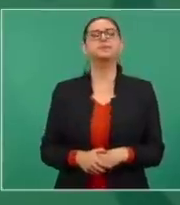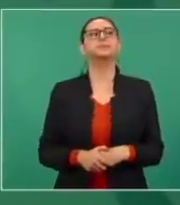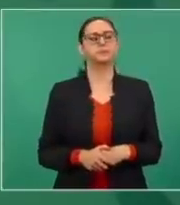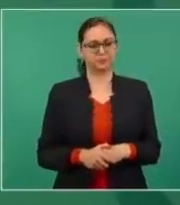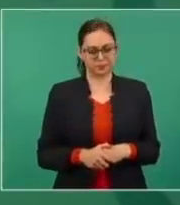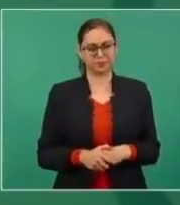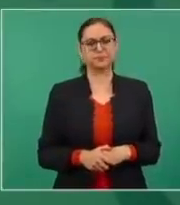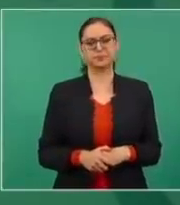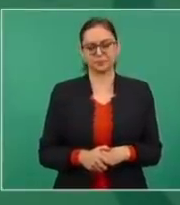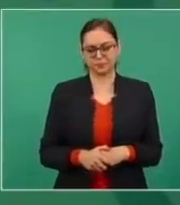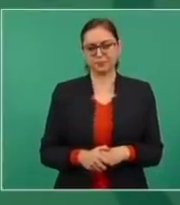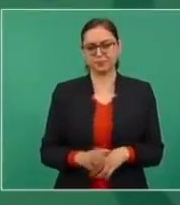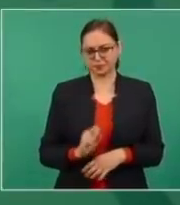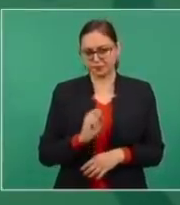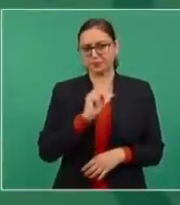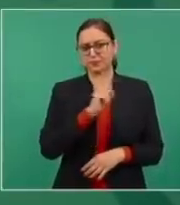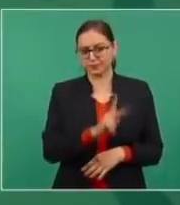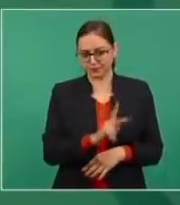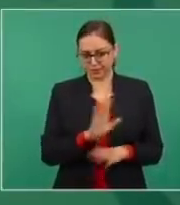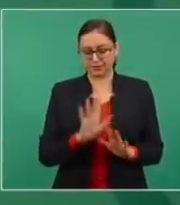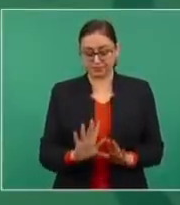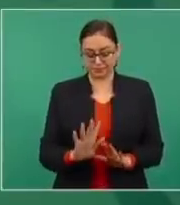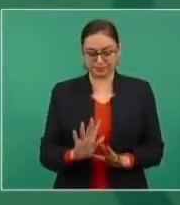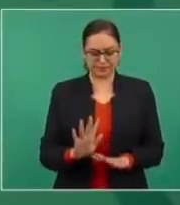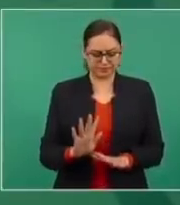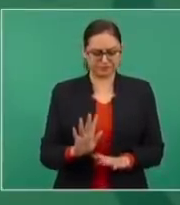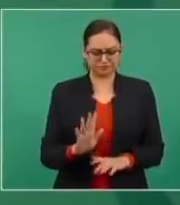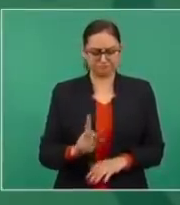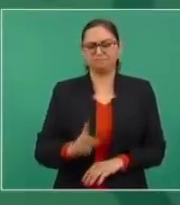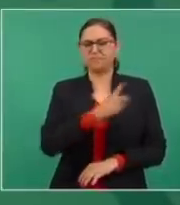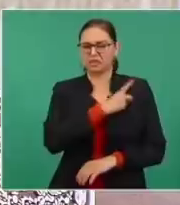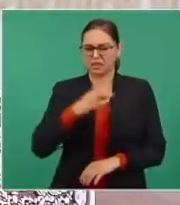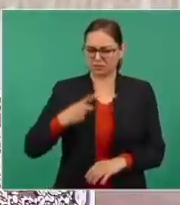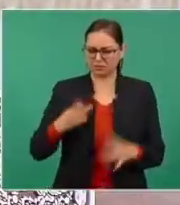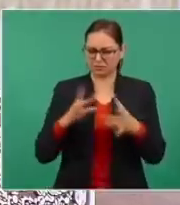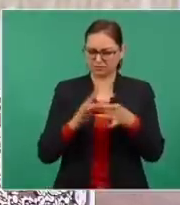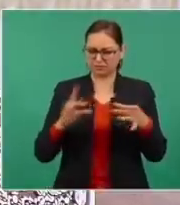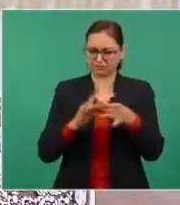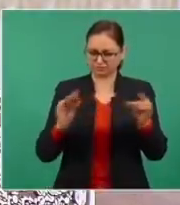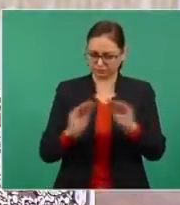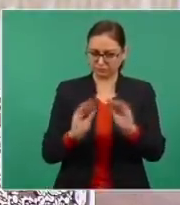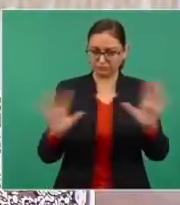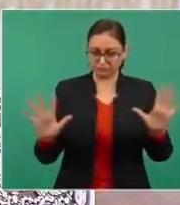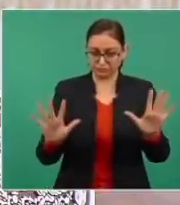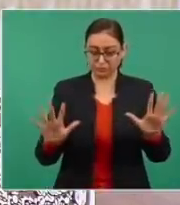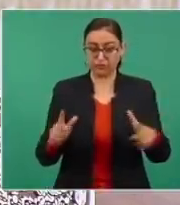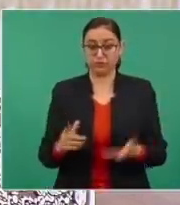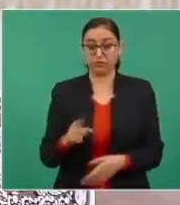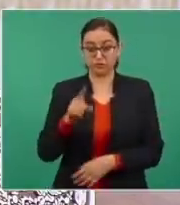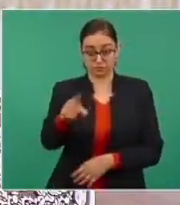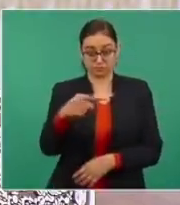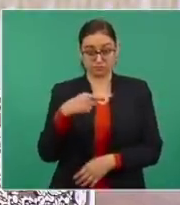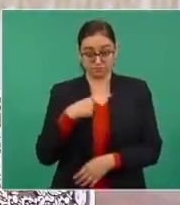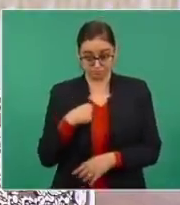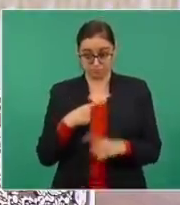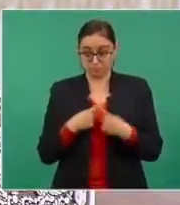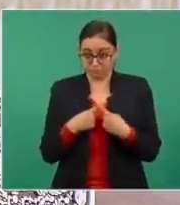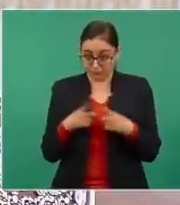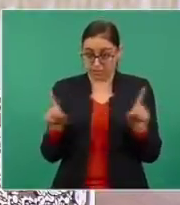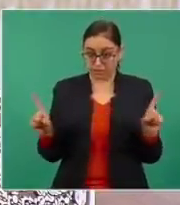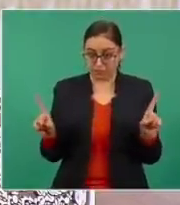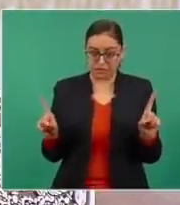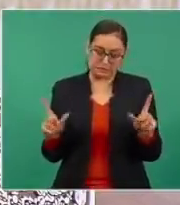demanda, y esa es nuestra diferencia, o sea, fraterna,